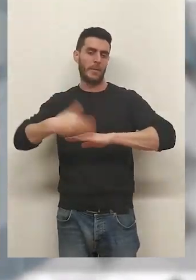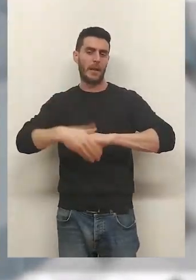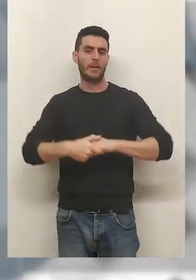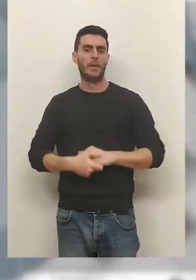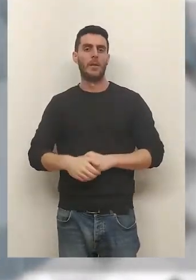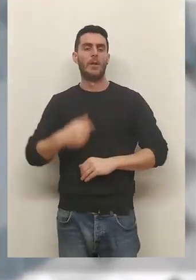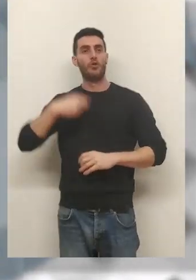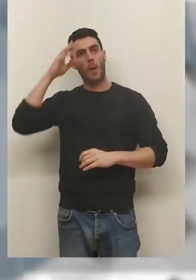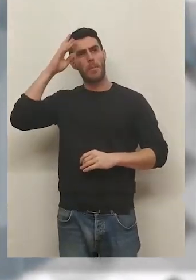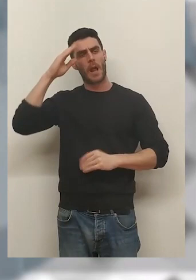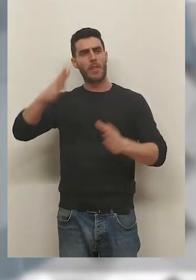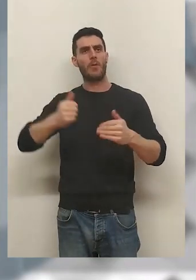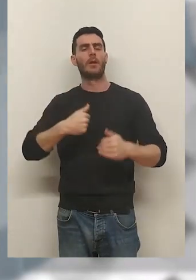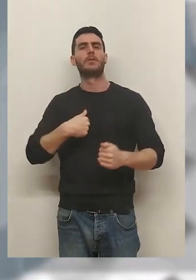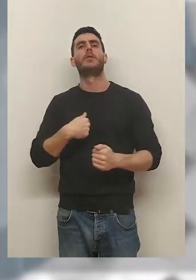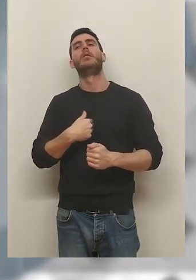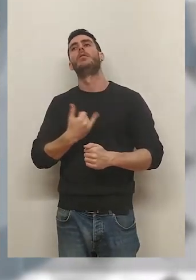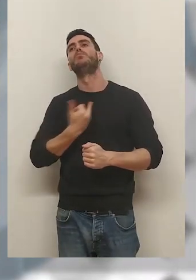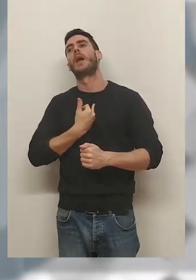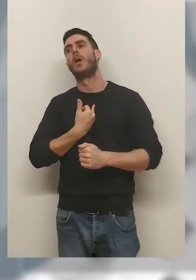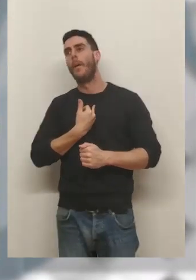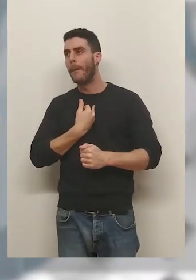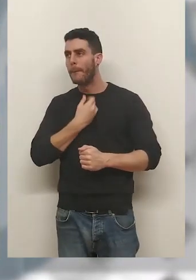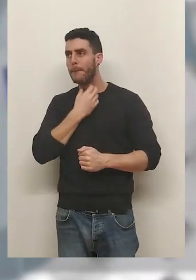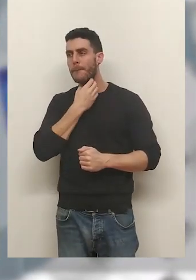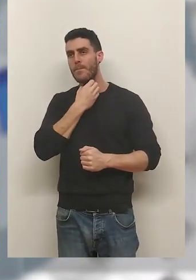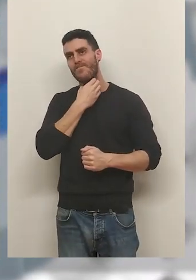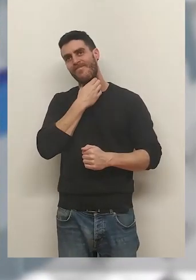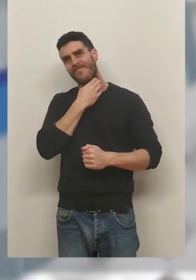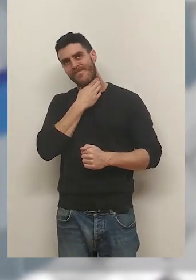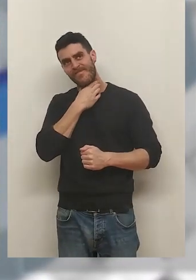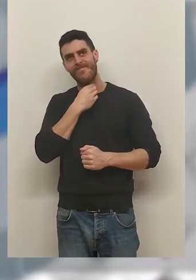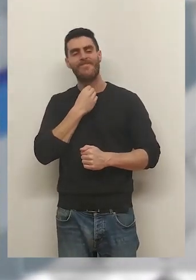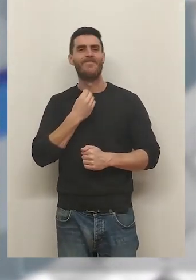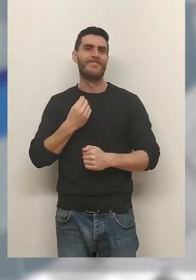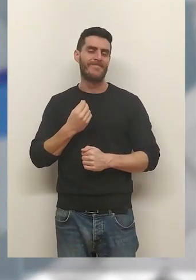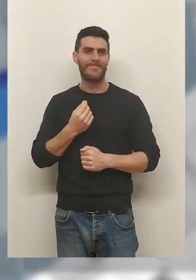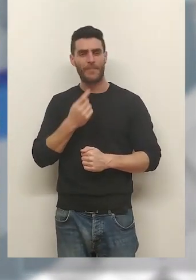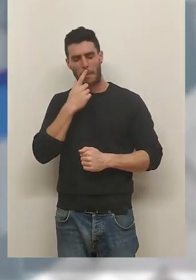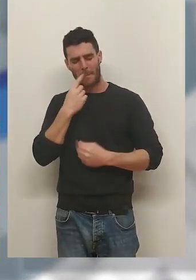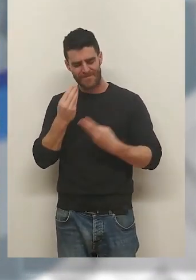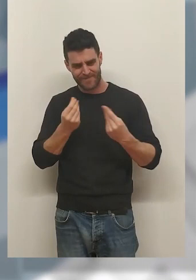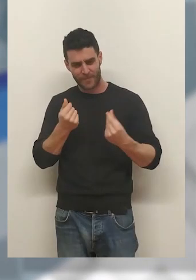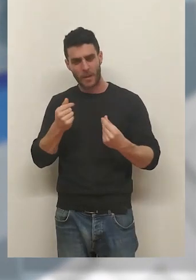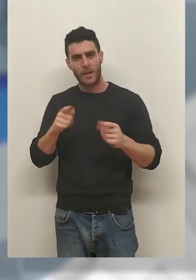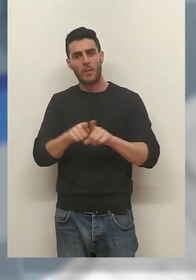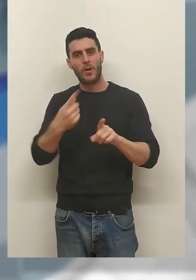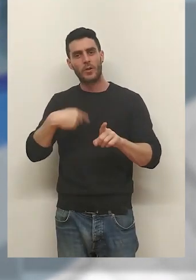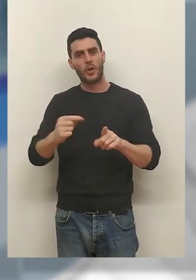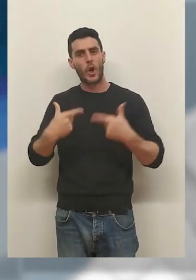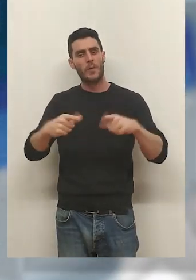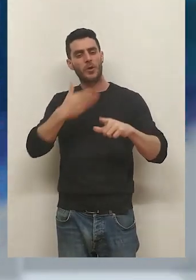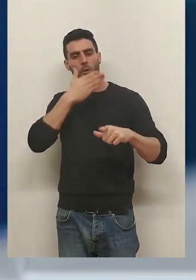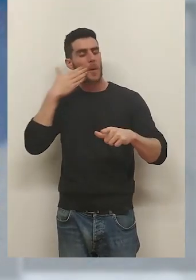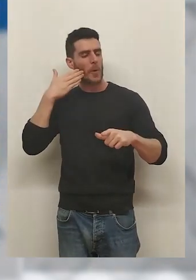Pues yo no es que tenga la esperanza, yo tengo esa cosa que me ha quedado como que vamos a estar en división de honor. Creo que